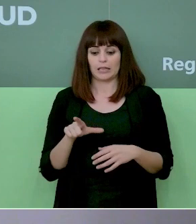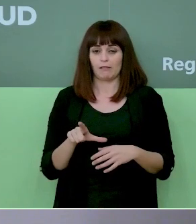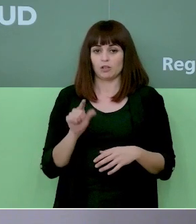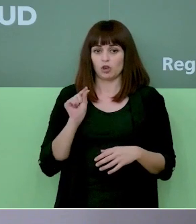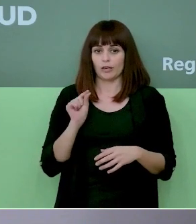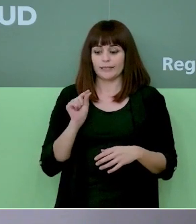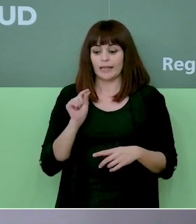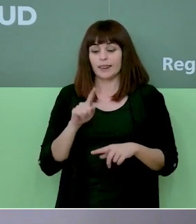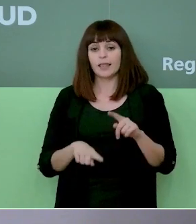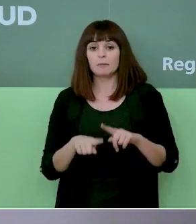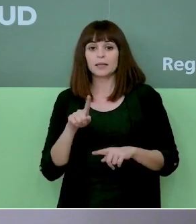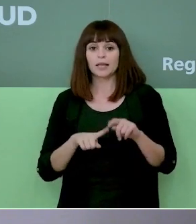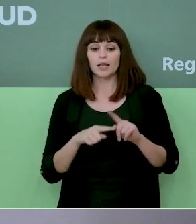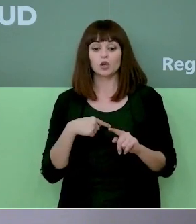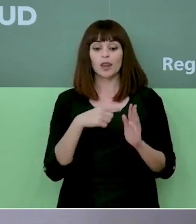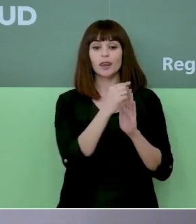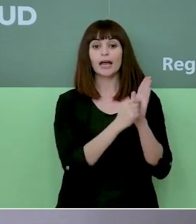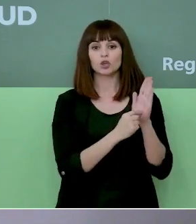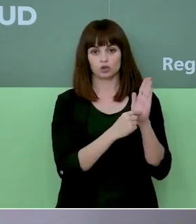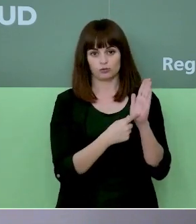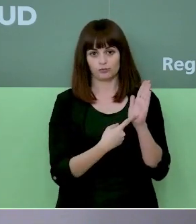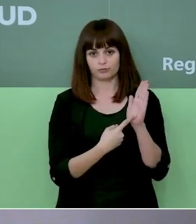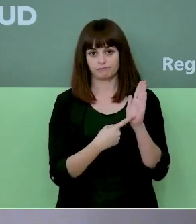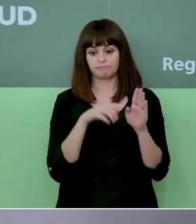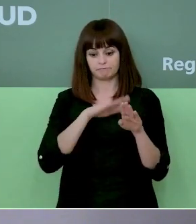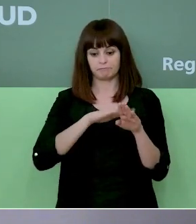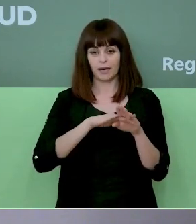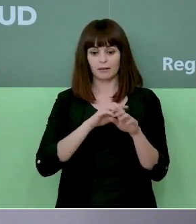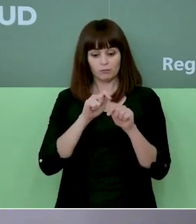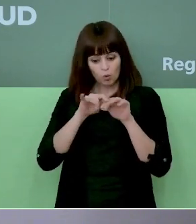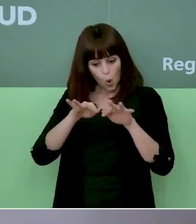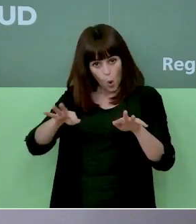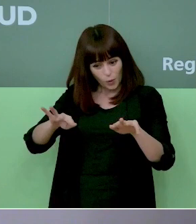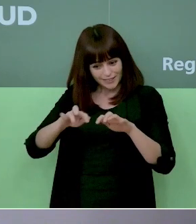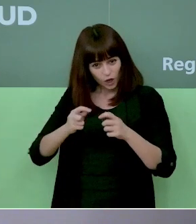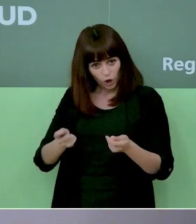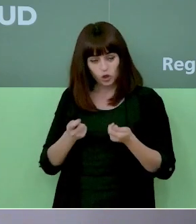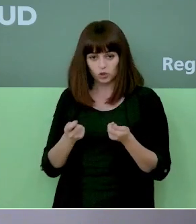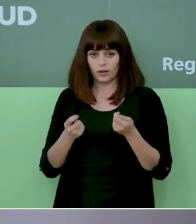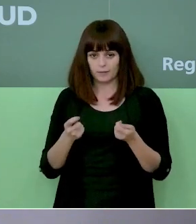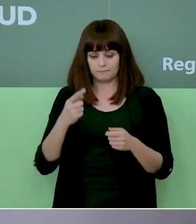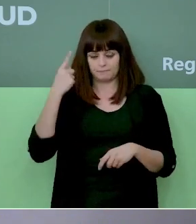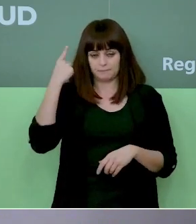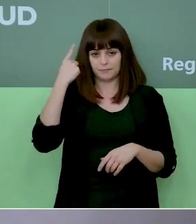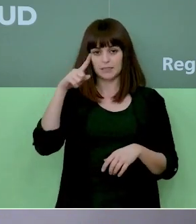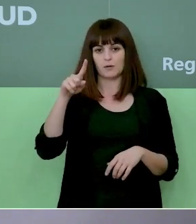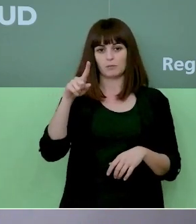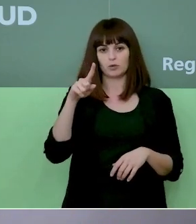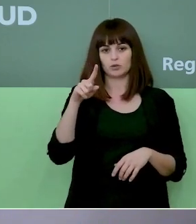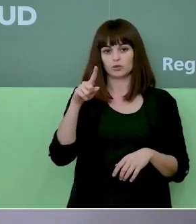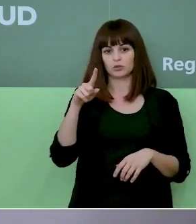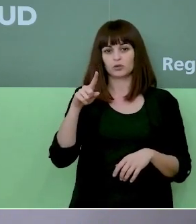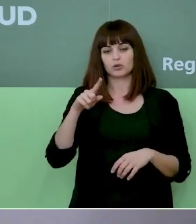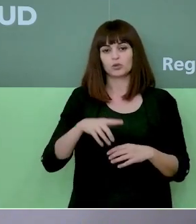en función de los datos que se tienen en el momento para conseguir contener la pandemia teniendo en cuenta que sabemos que